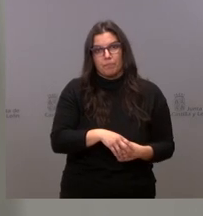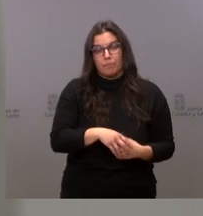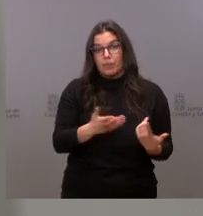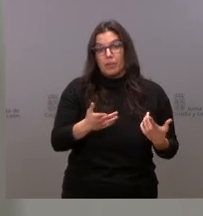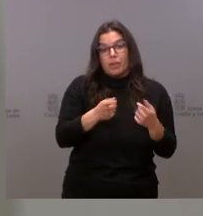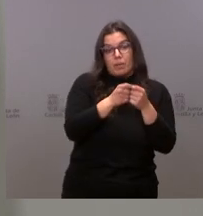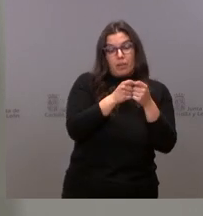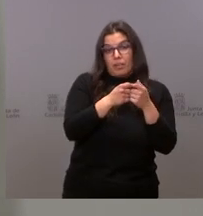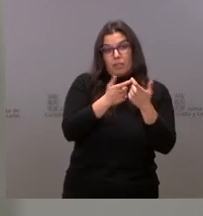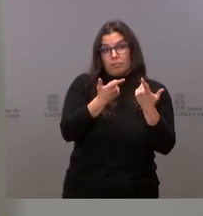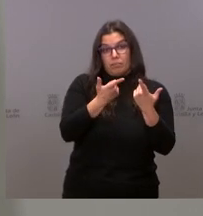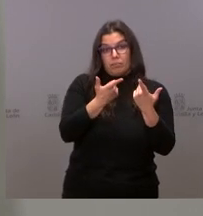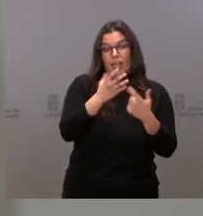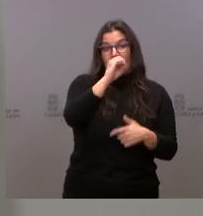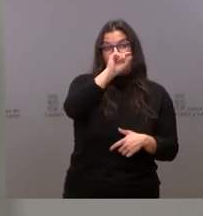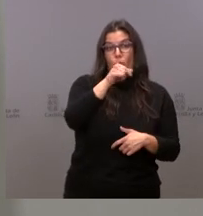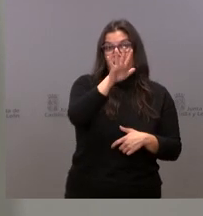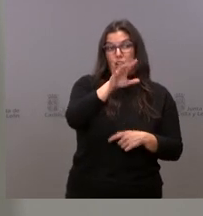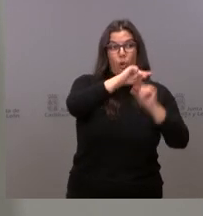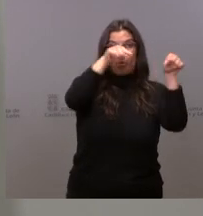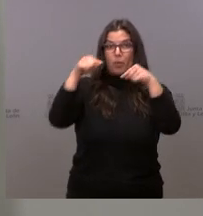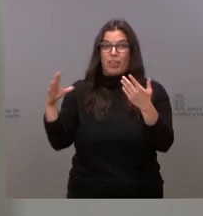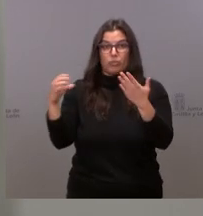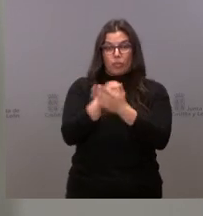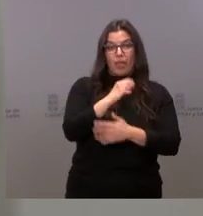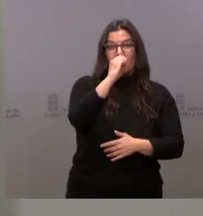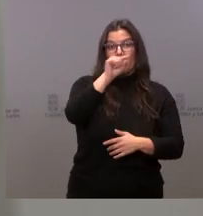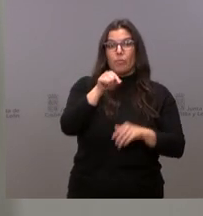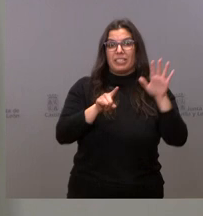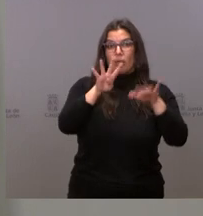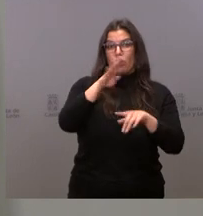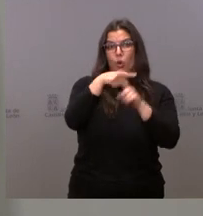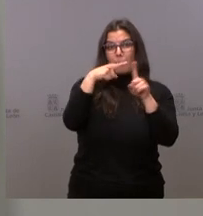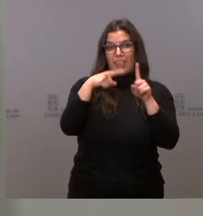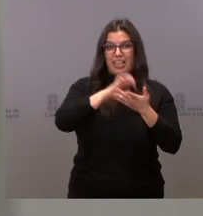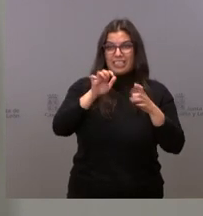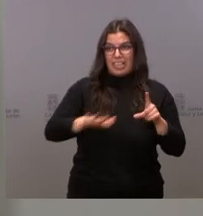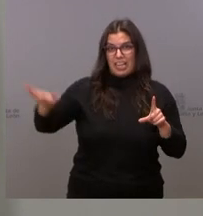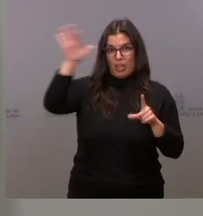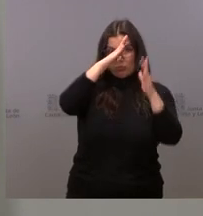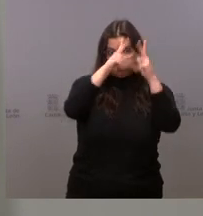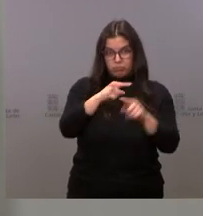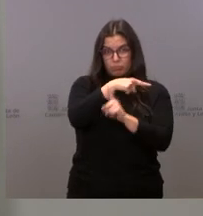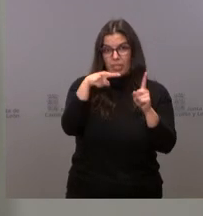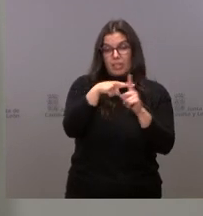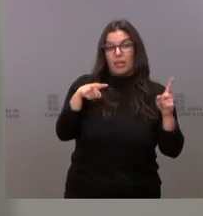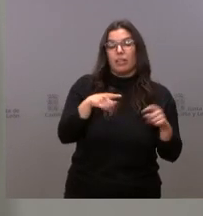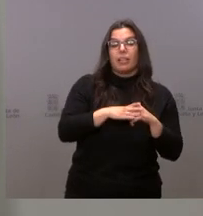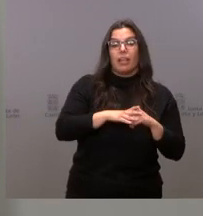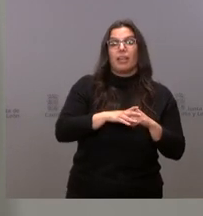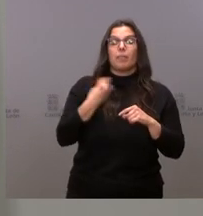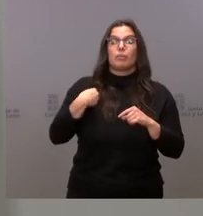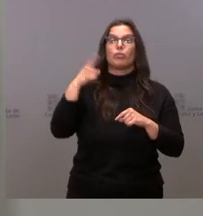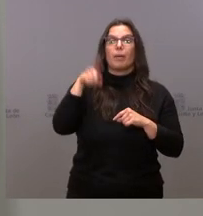todas superiores a 0,5 en todas las provincias, 0,64 en el conjunto de la comunidad y los números de reproducción también